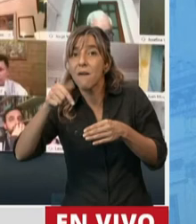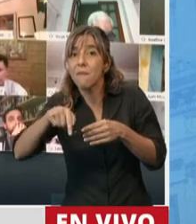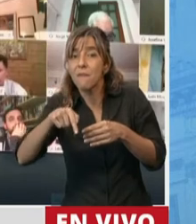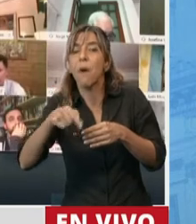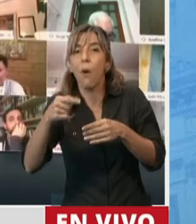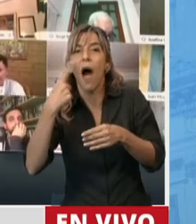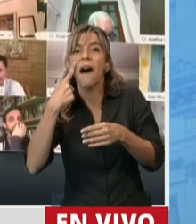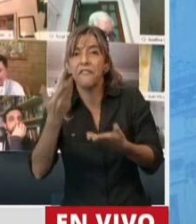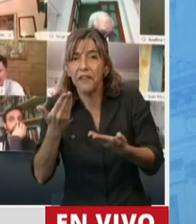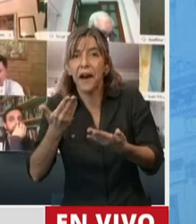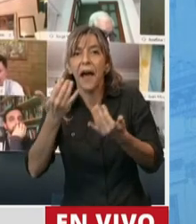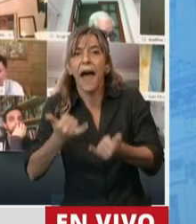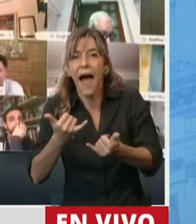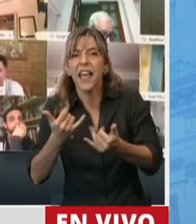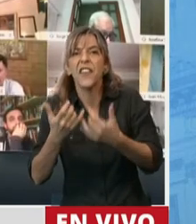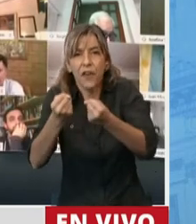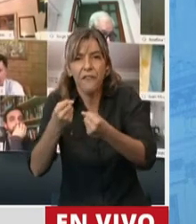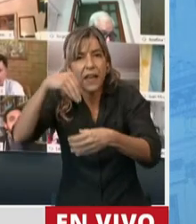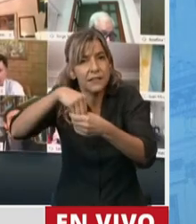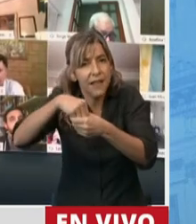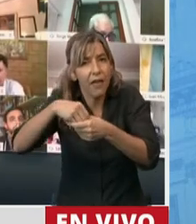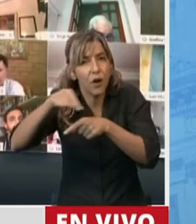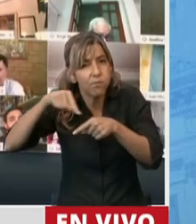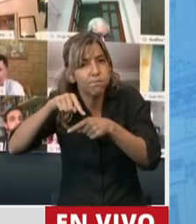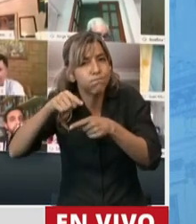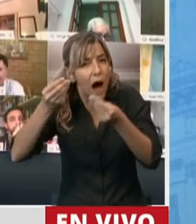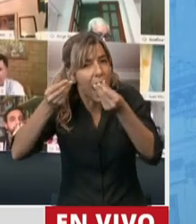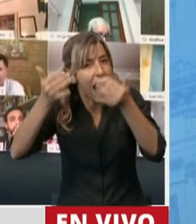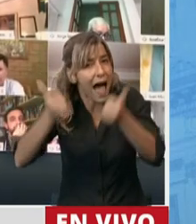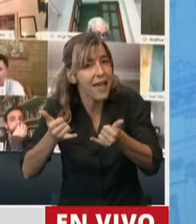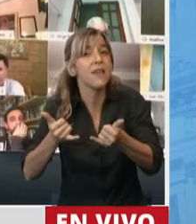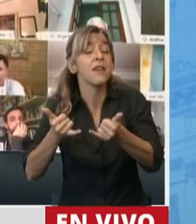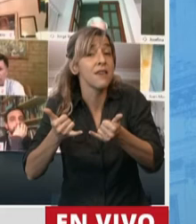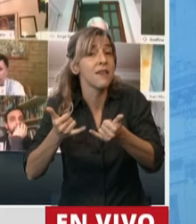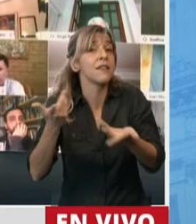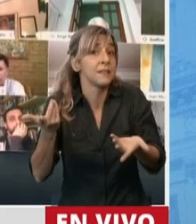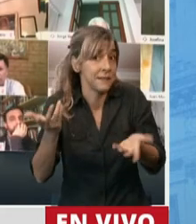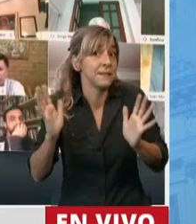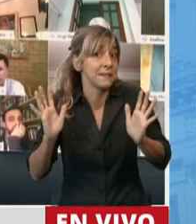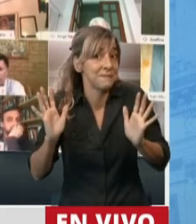dador. Señor presidente, bienvenido sea